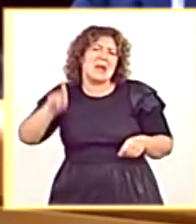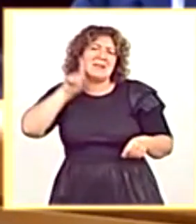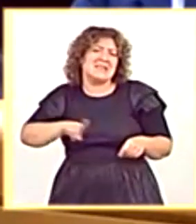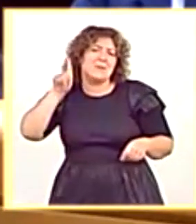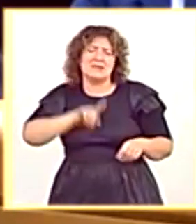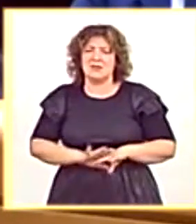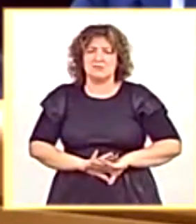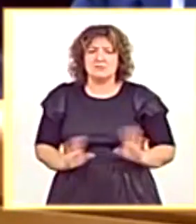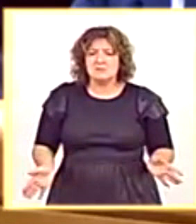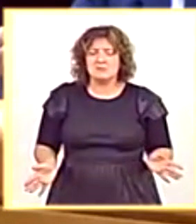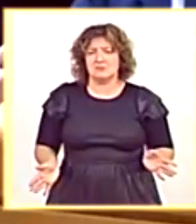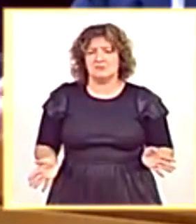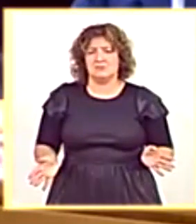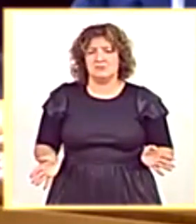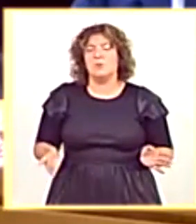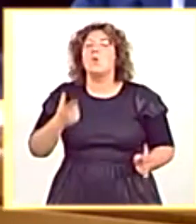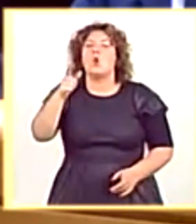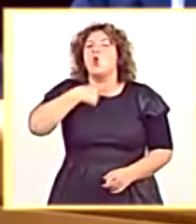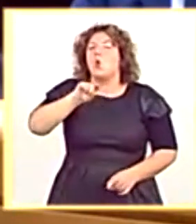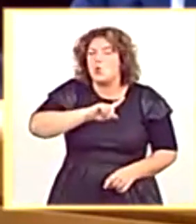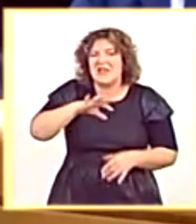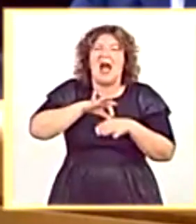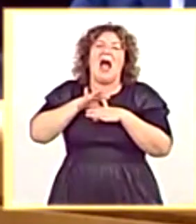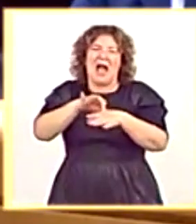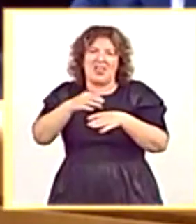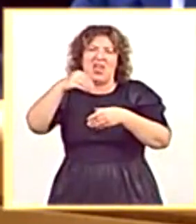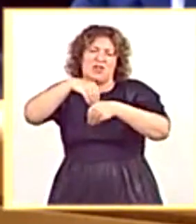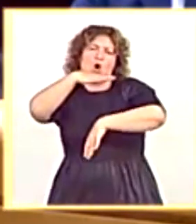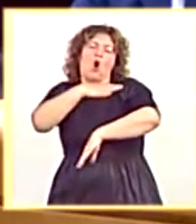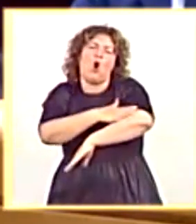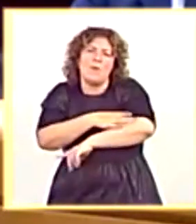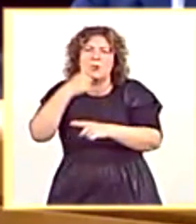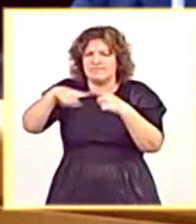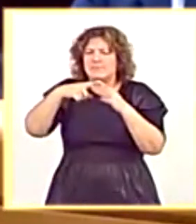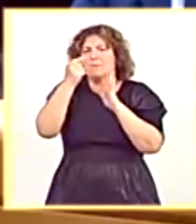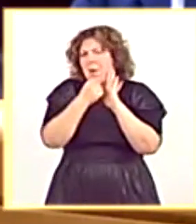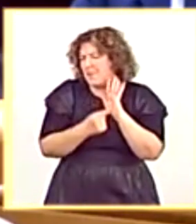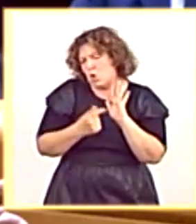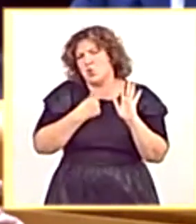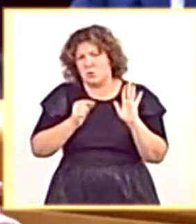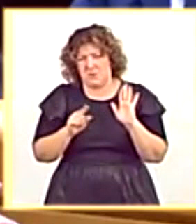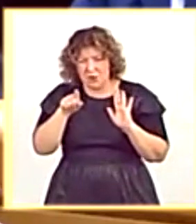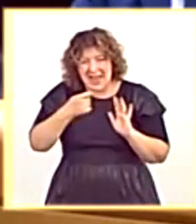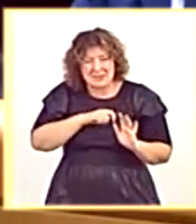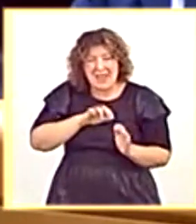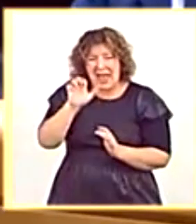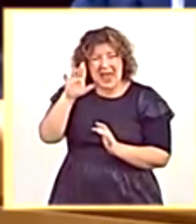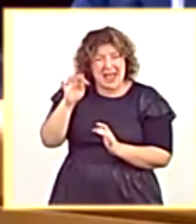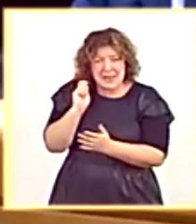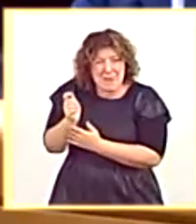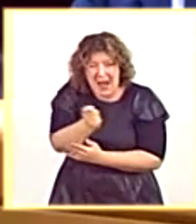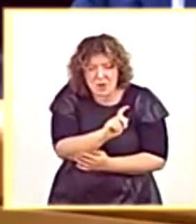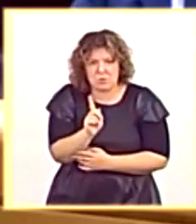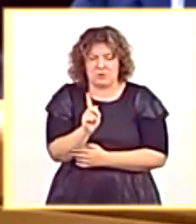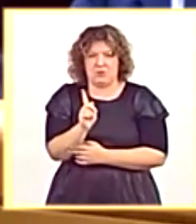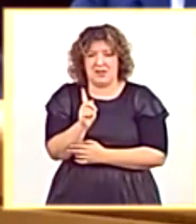A la mentira. Yo entiendo que a ustedes no les guste nuestra agenda, nuestra agenda de gobierno. Pero no puede decir que España no ha pagado ERTE. No puede decir que